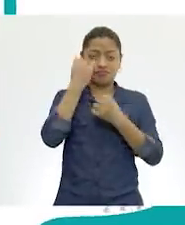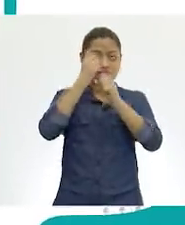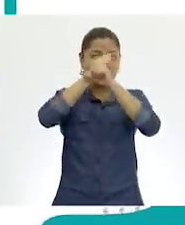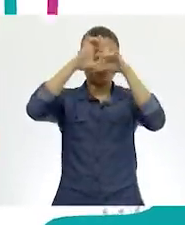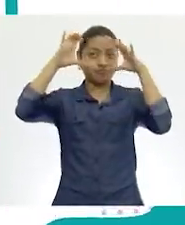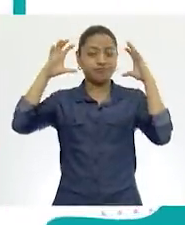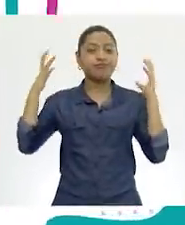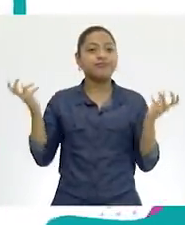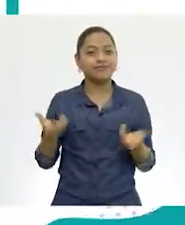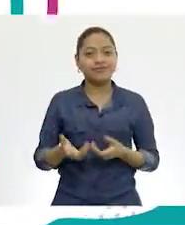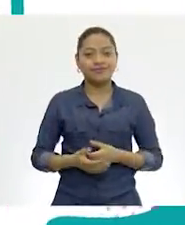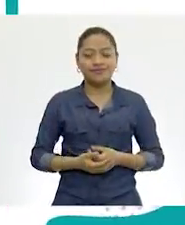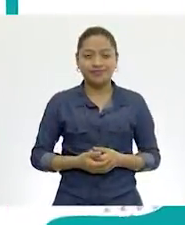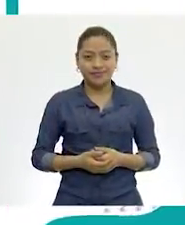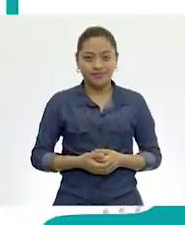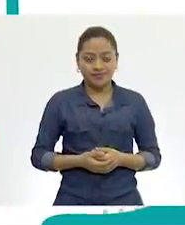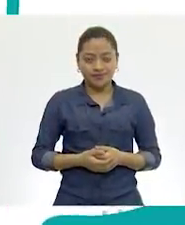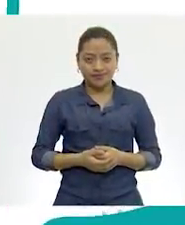tu creatividad.